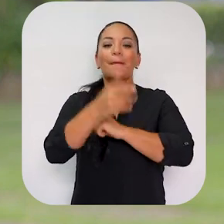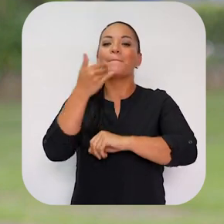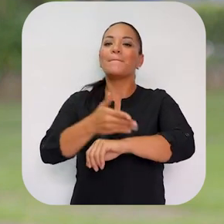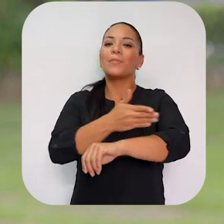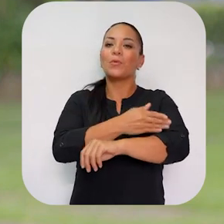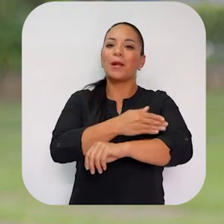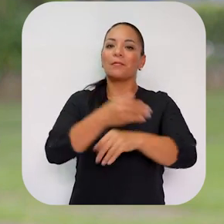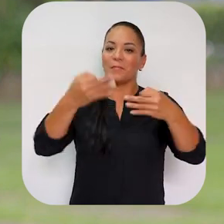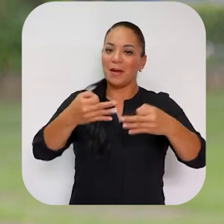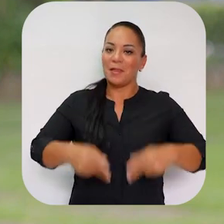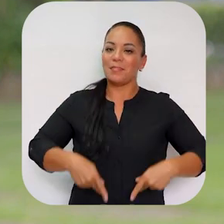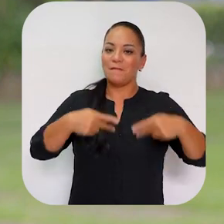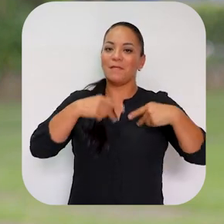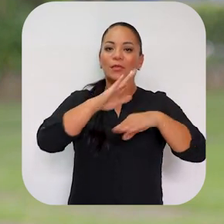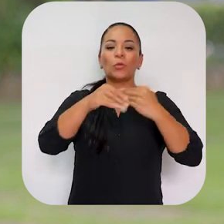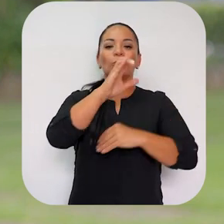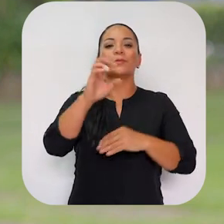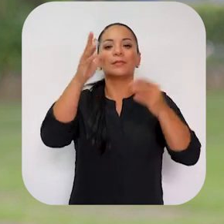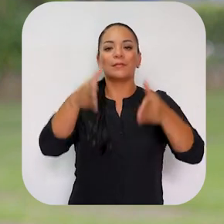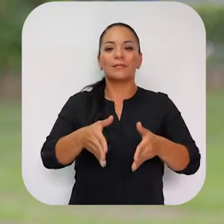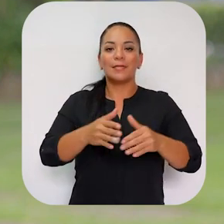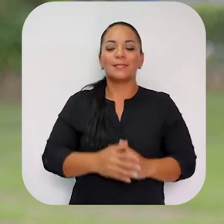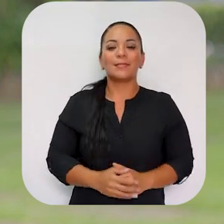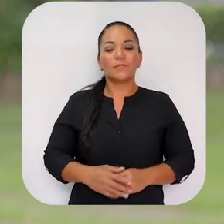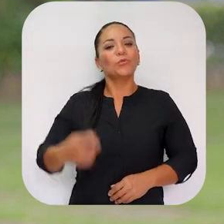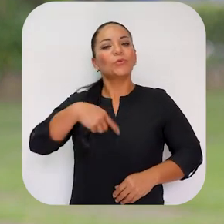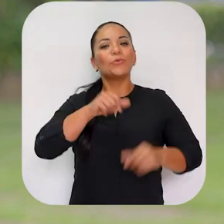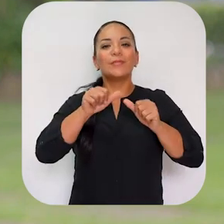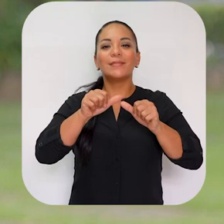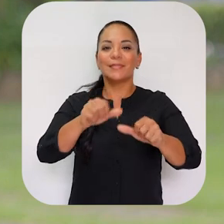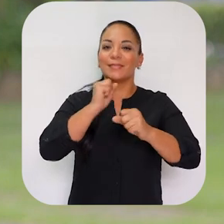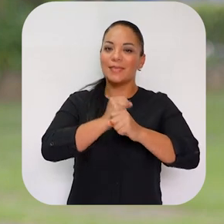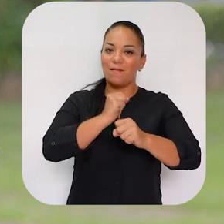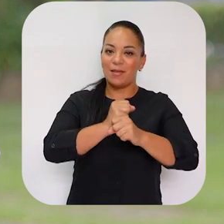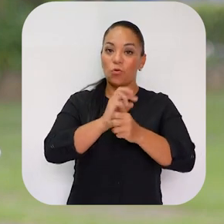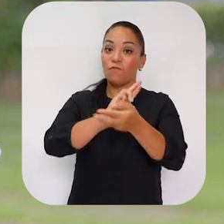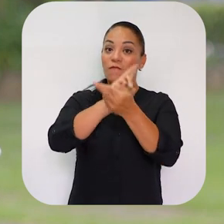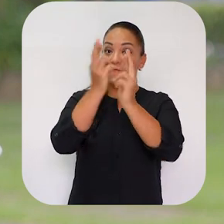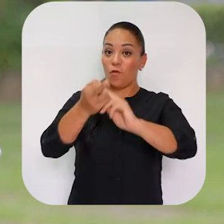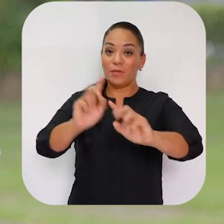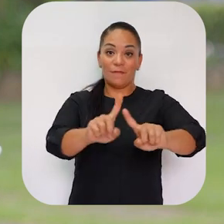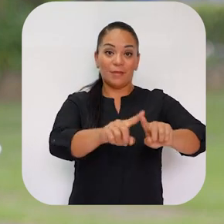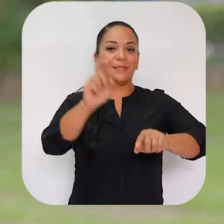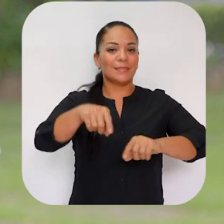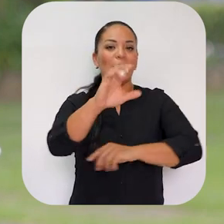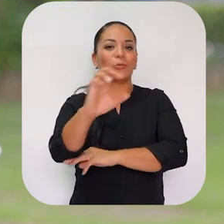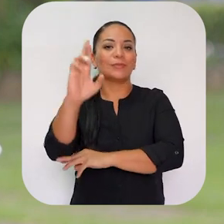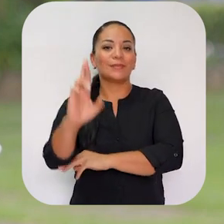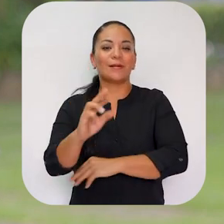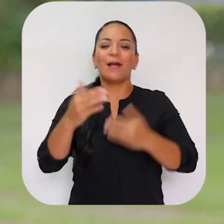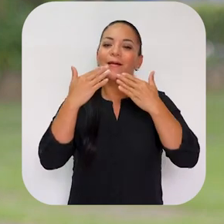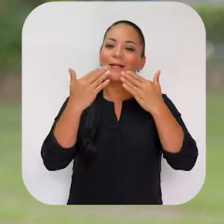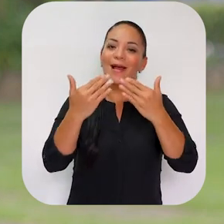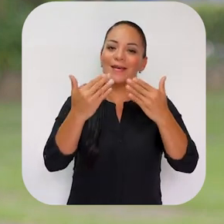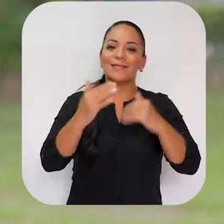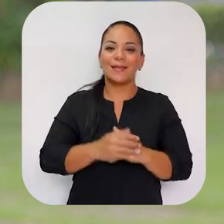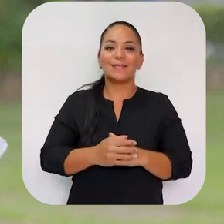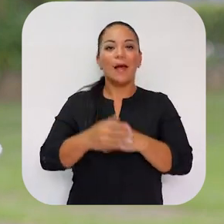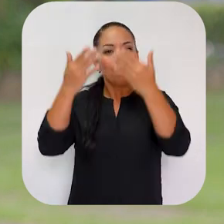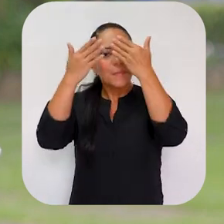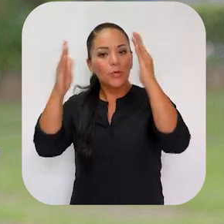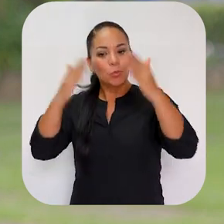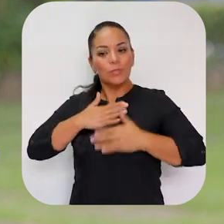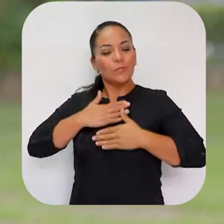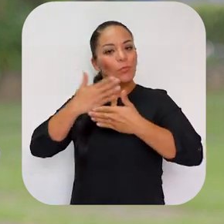mejorarán la calidad de vida de todos los costarricenses. Continuaremos trabajando en las reformas que necesita Costa Rica. Agradecemos